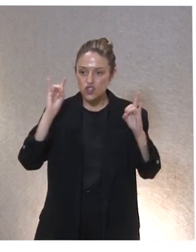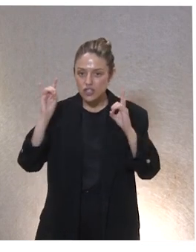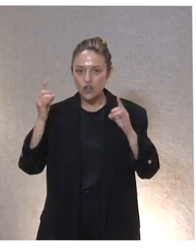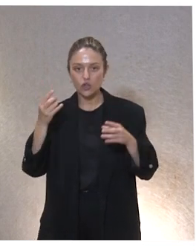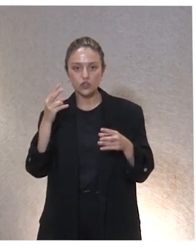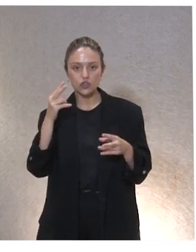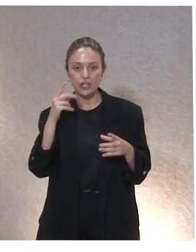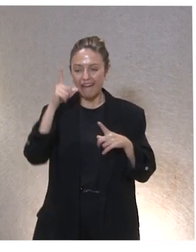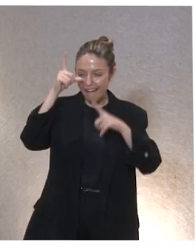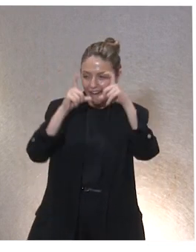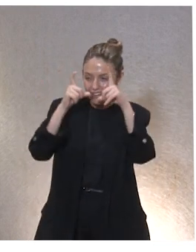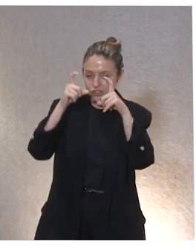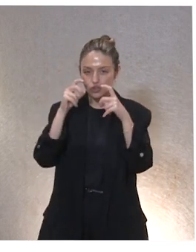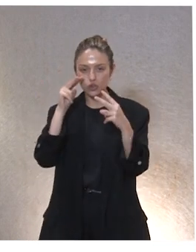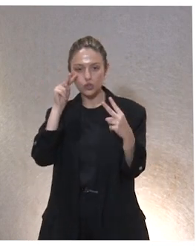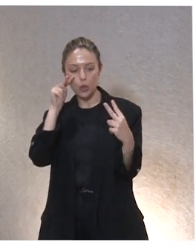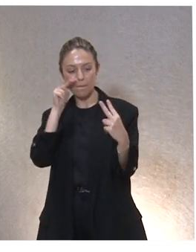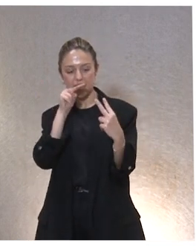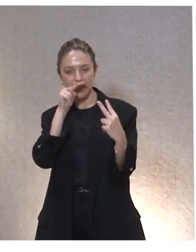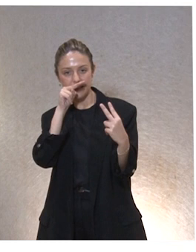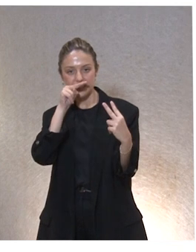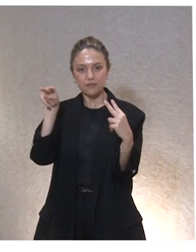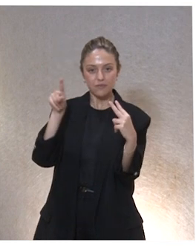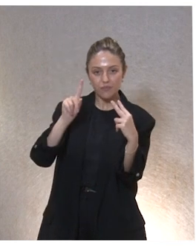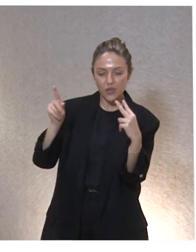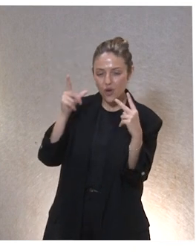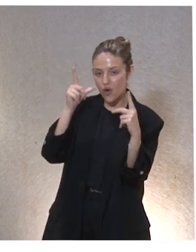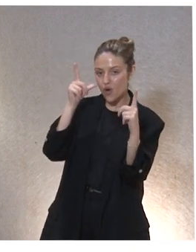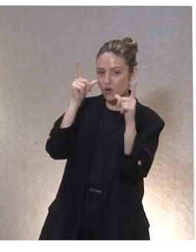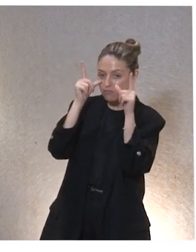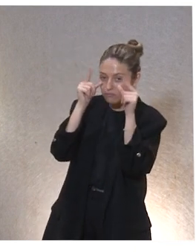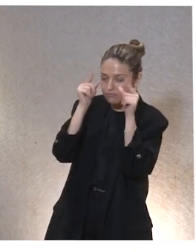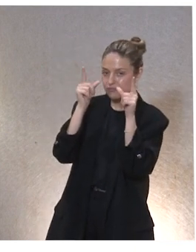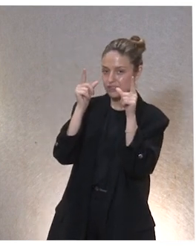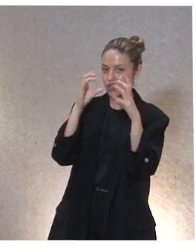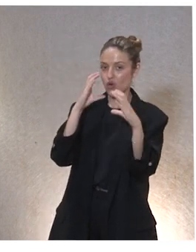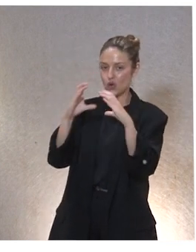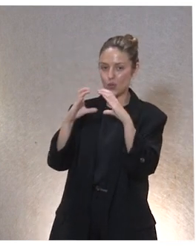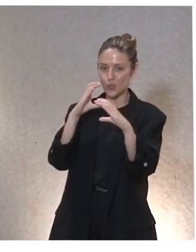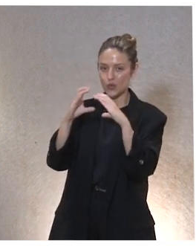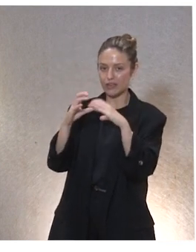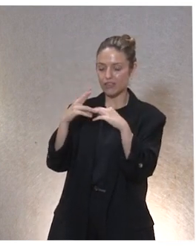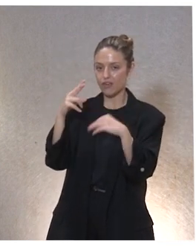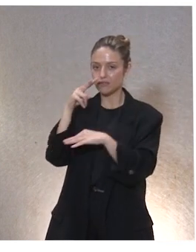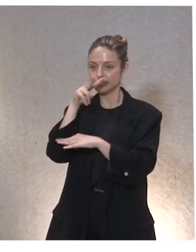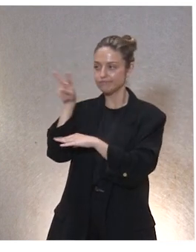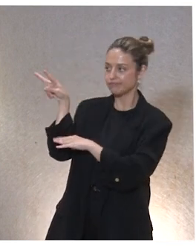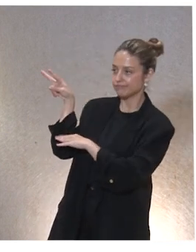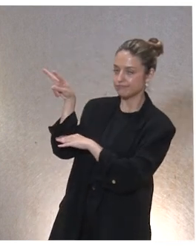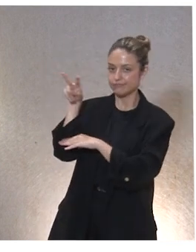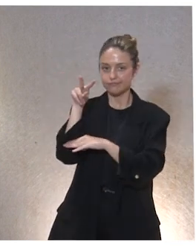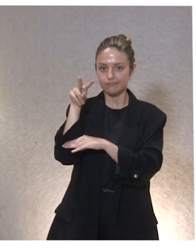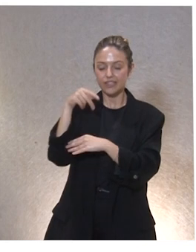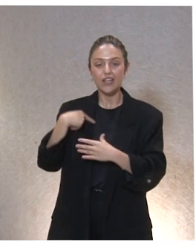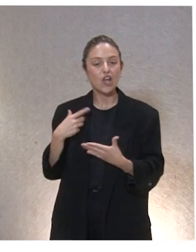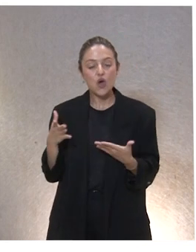miradas o no miradas cerrar los ojos es una forma de comunicar mirar hacia otro lado pero hay que